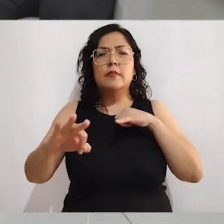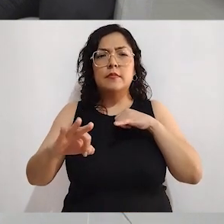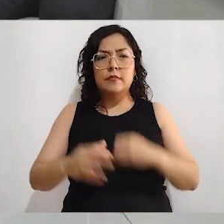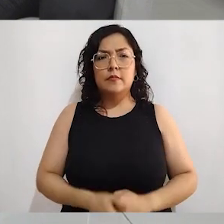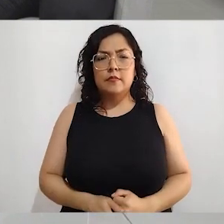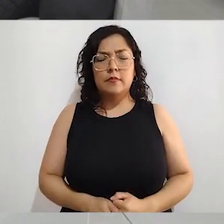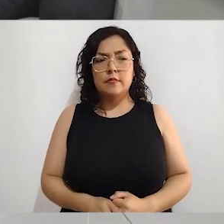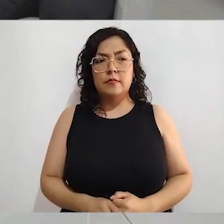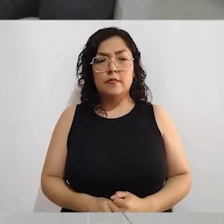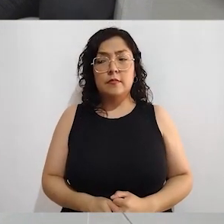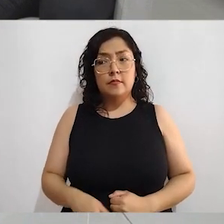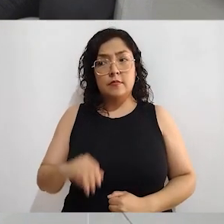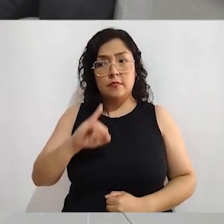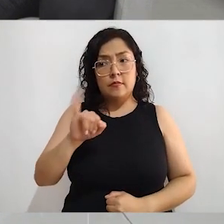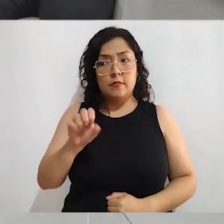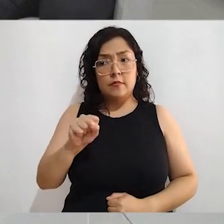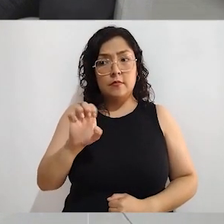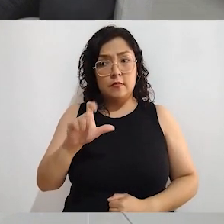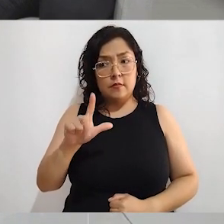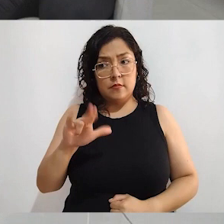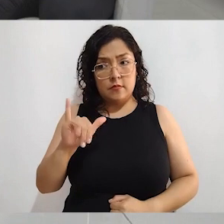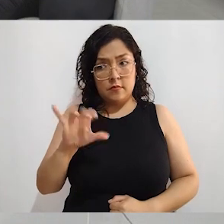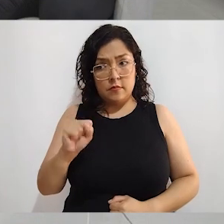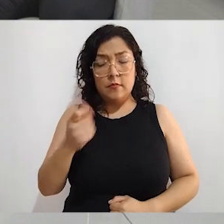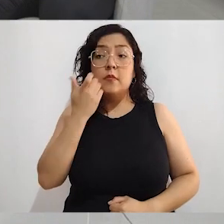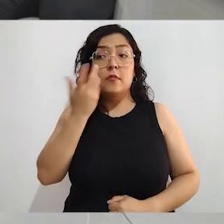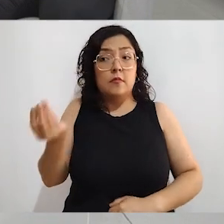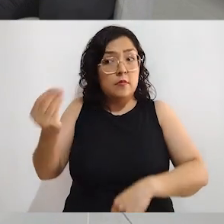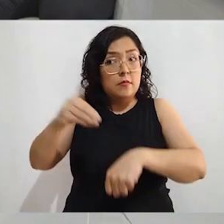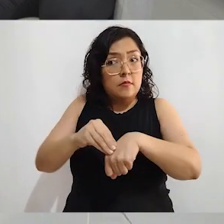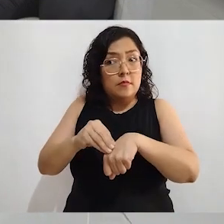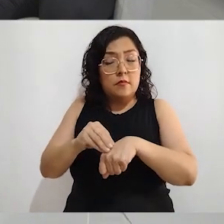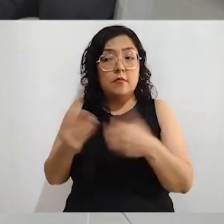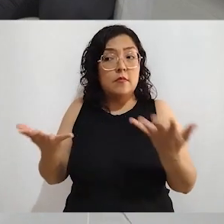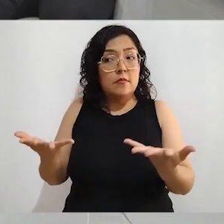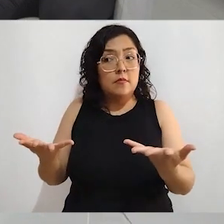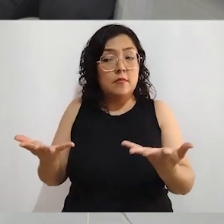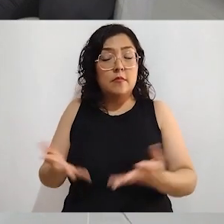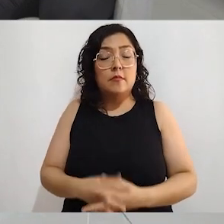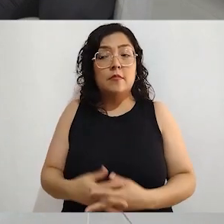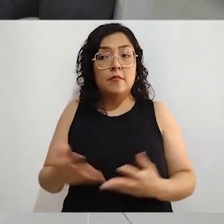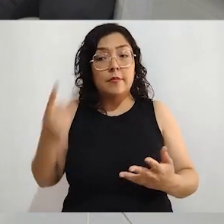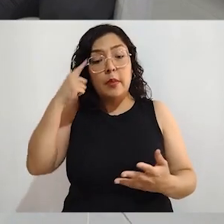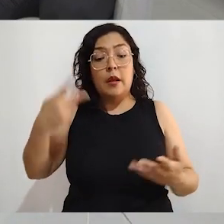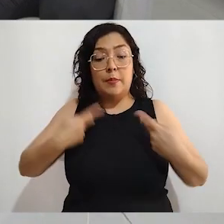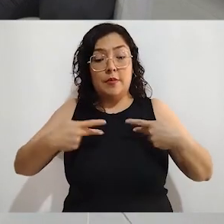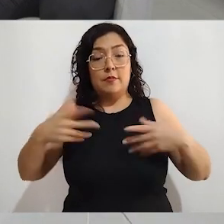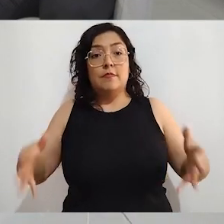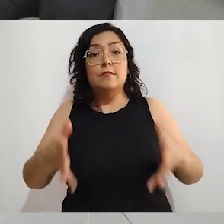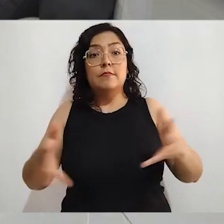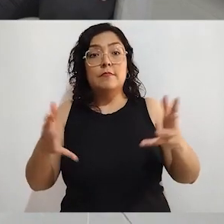último, licenciado José Luis Vázquez, un mensaje de estímulo a la ciudadanía para que vaya a votar, para que